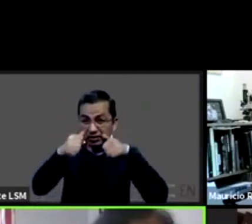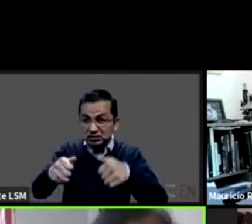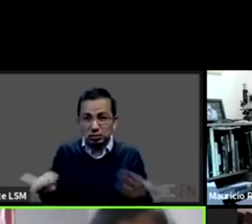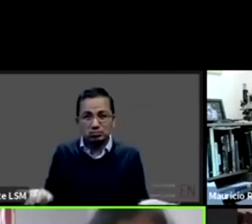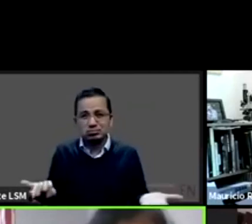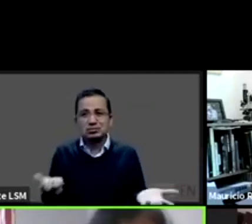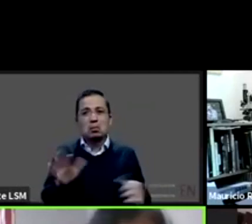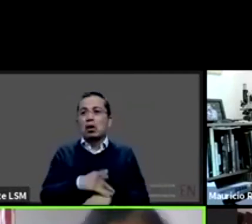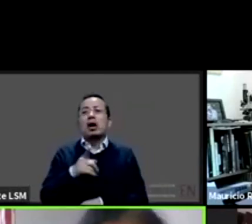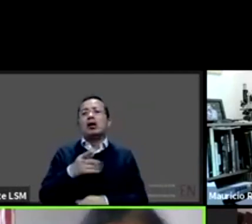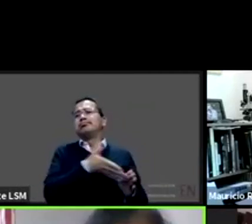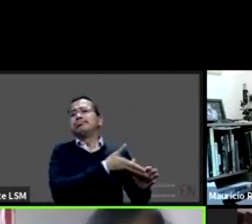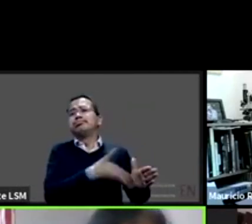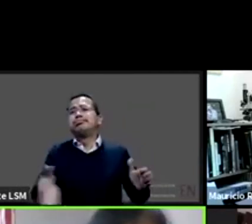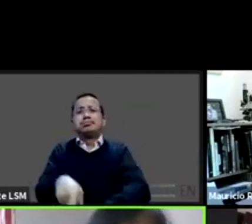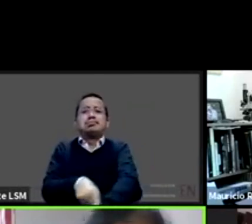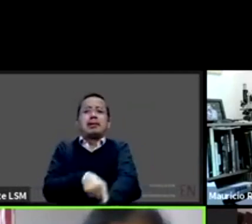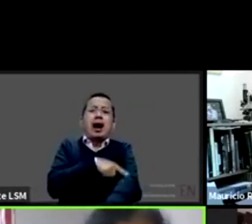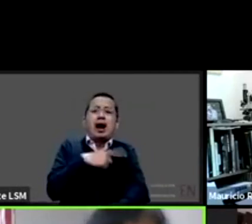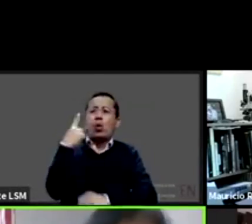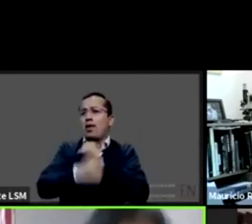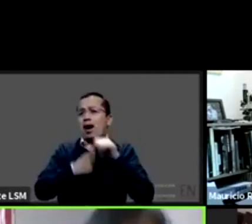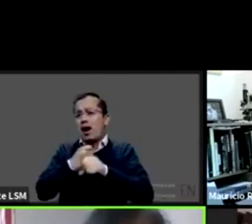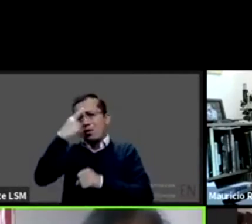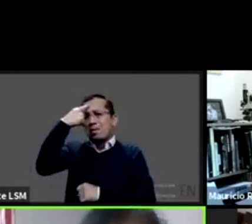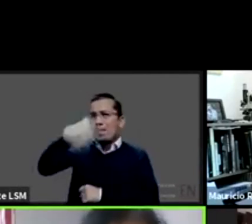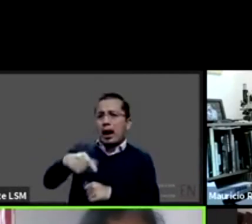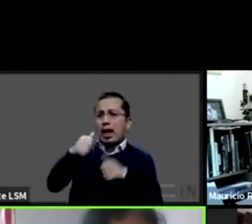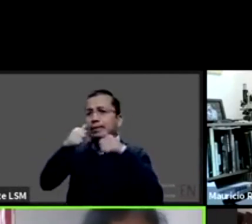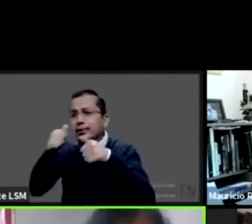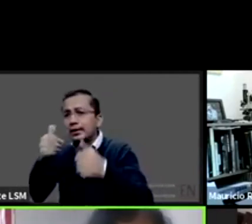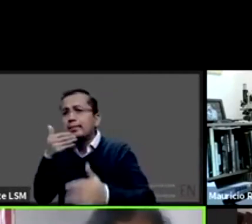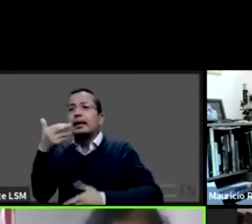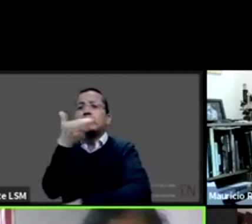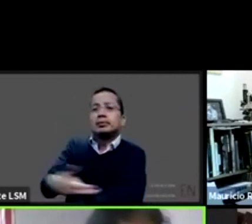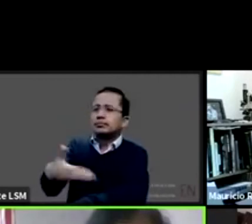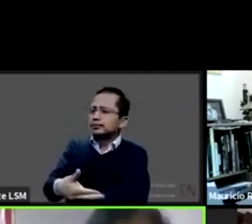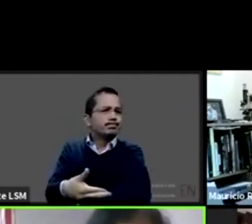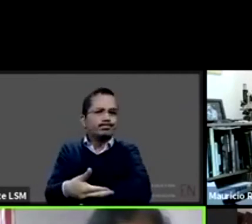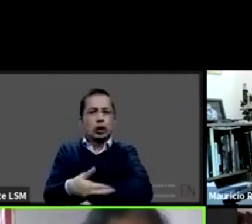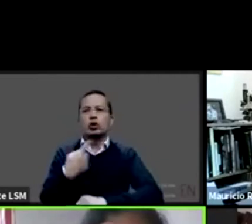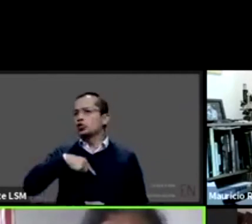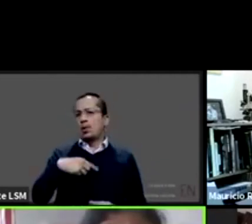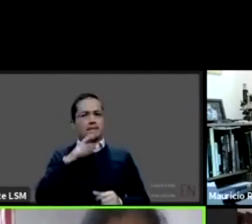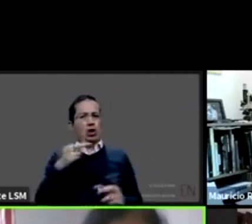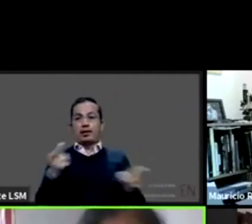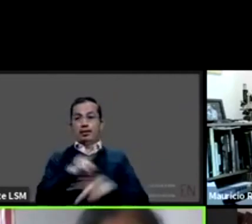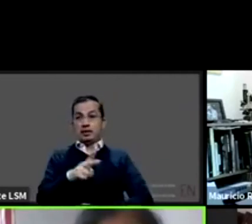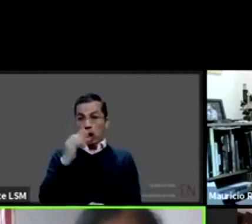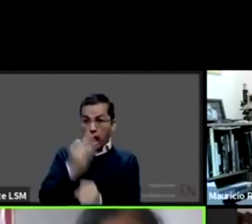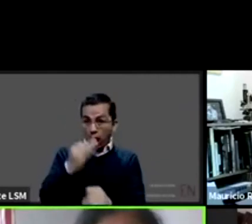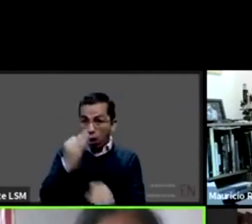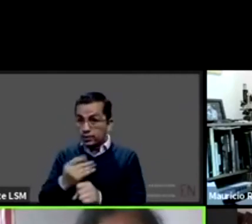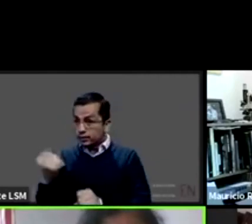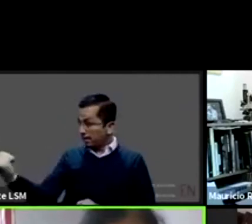más bien atender en una cosa que llamamos nosotros justicia restaurativa y es llegue el caso está el problema y tú emites